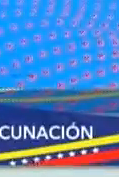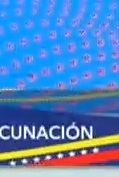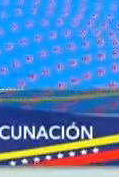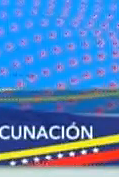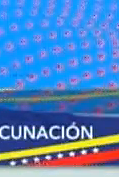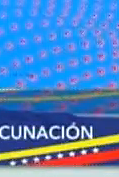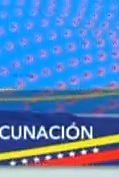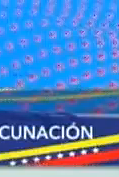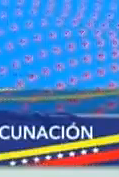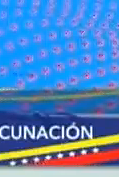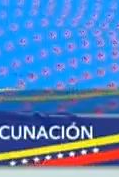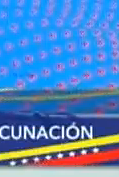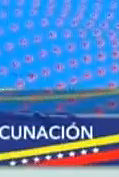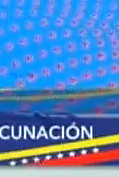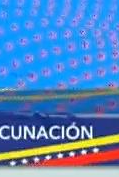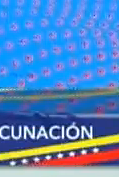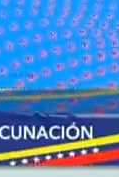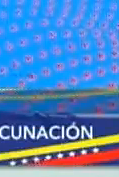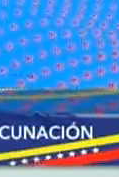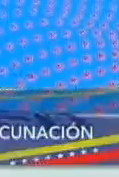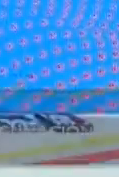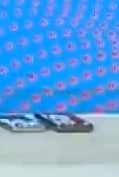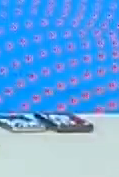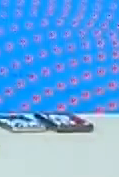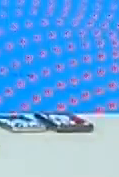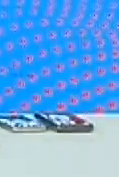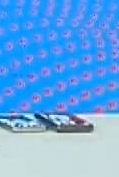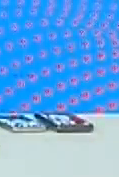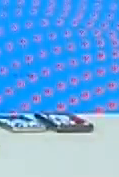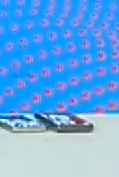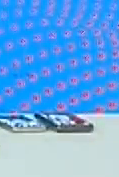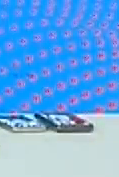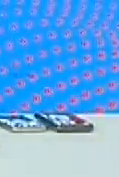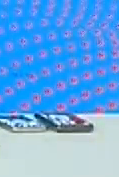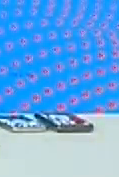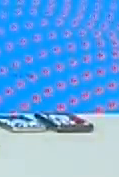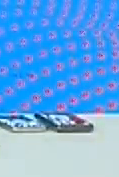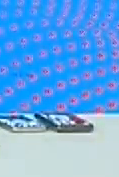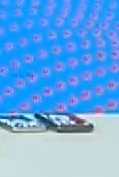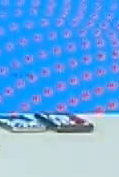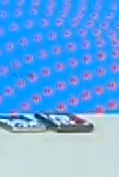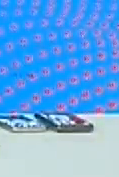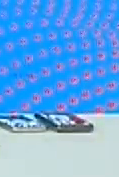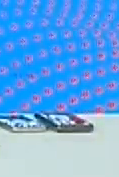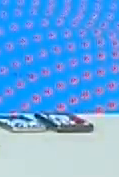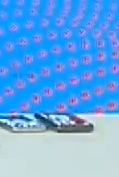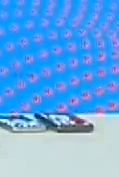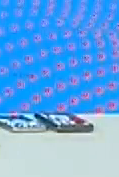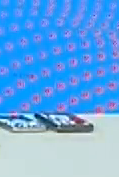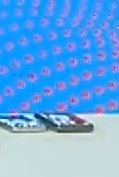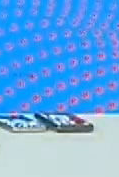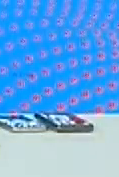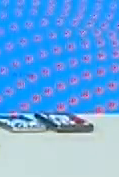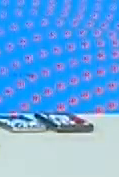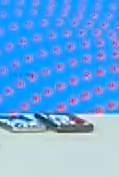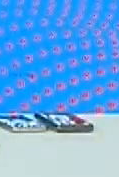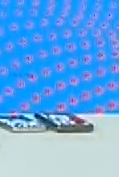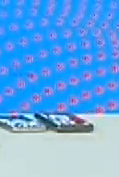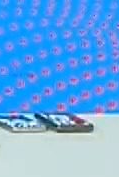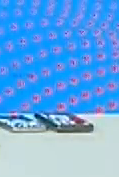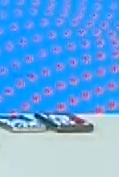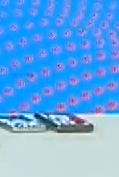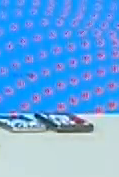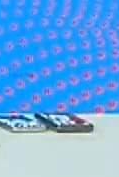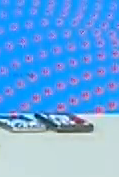cuatrocientos cuarenta y ocho mil cuatrocientos sesenta y tres casos detectados hemos recuperado el